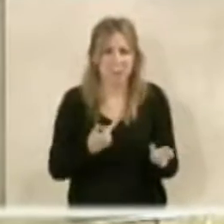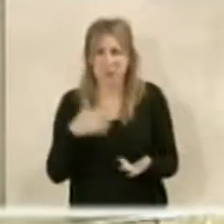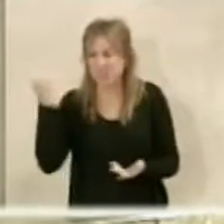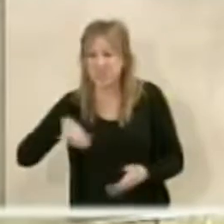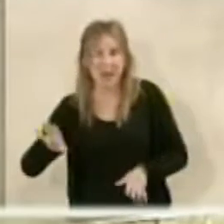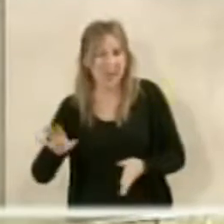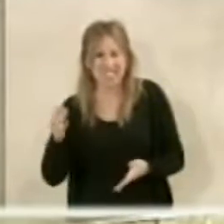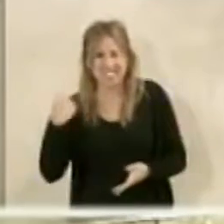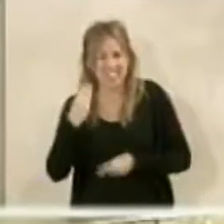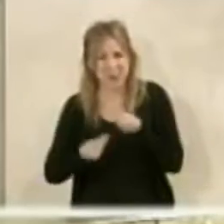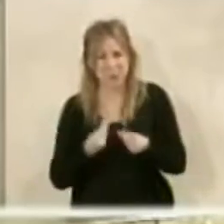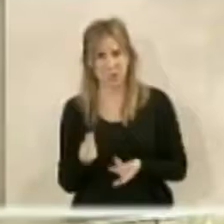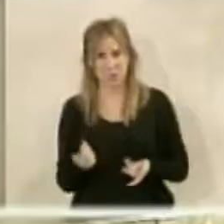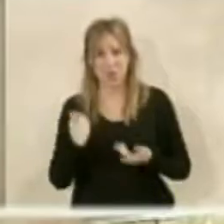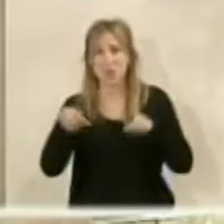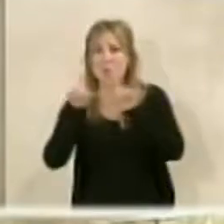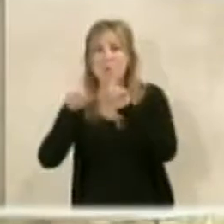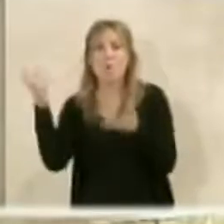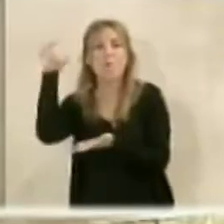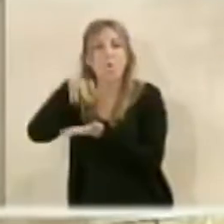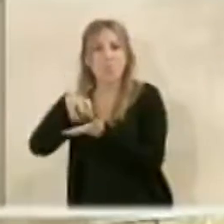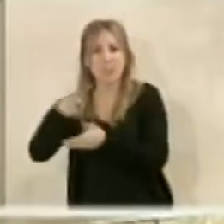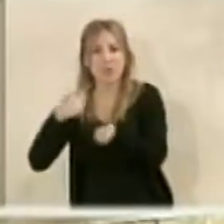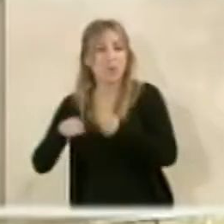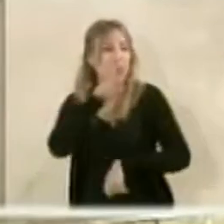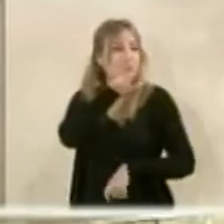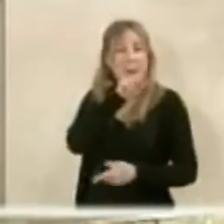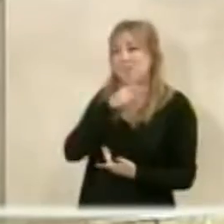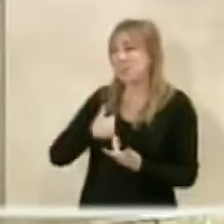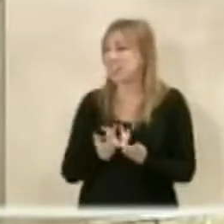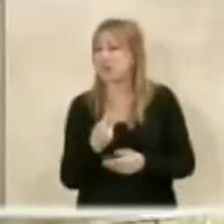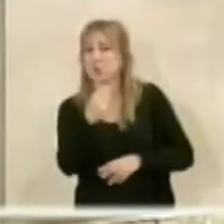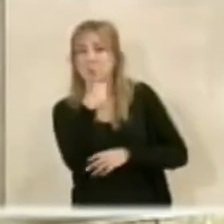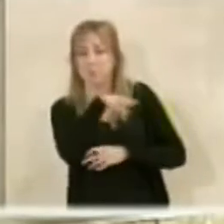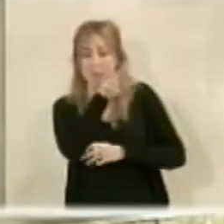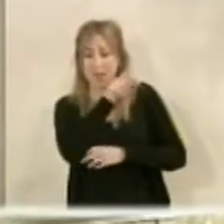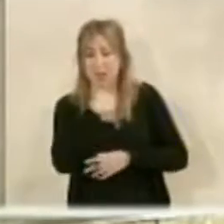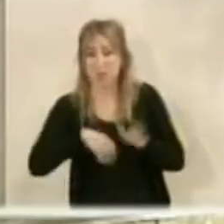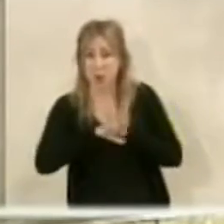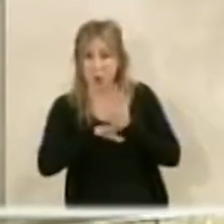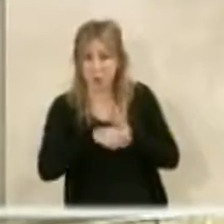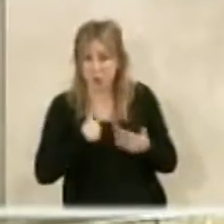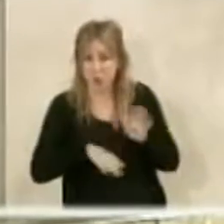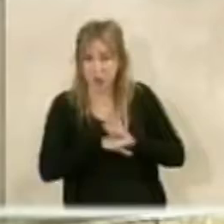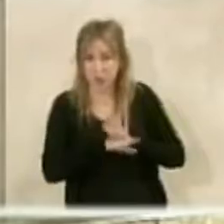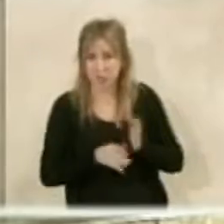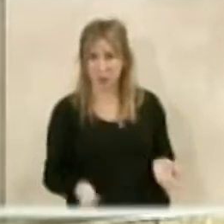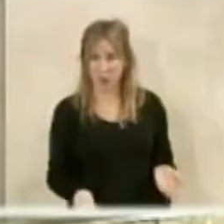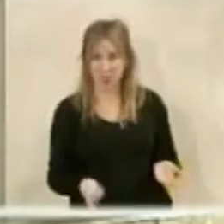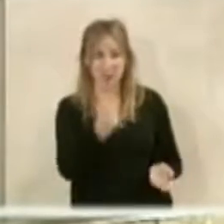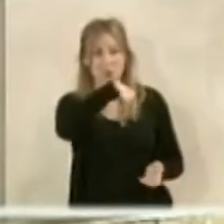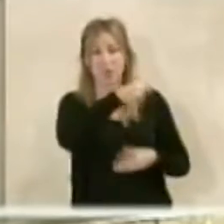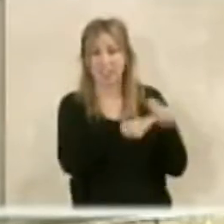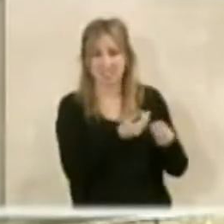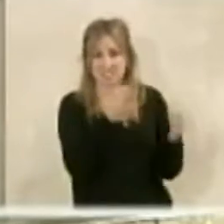Europa. Cuando hay un centro comercial no me va a distraer, por mucho que hable por debajo y, por encima, intentar, que es un poco el sistema que